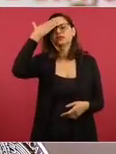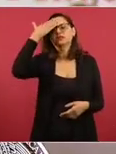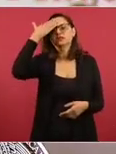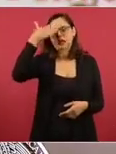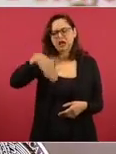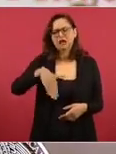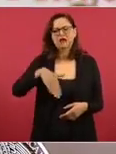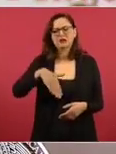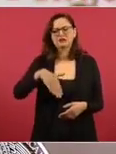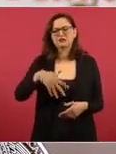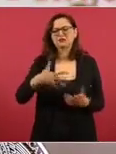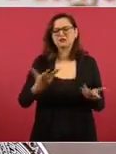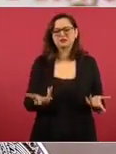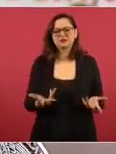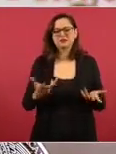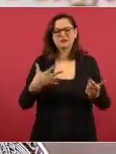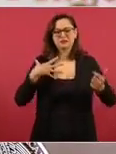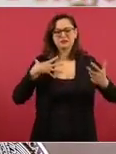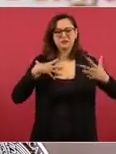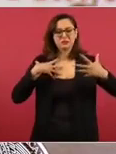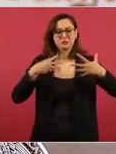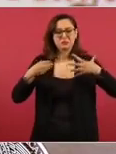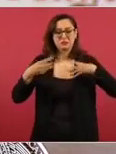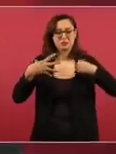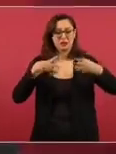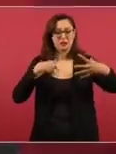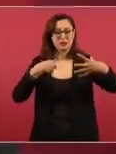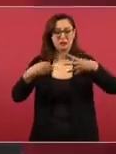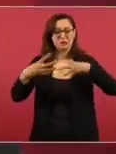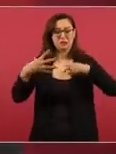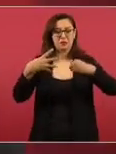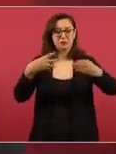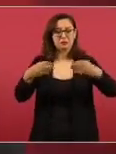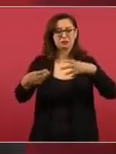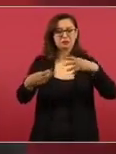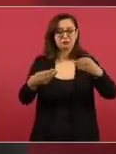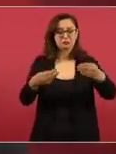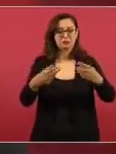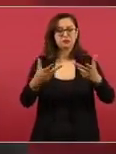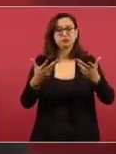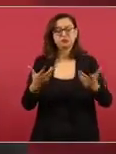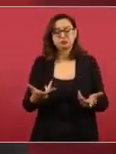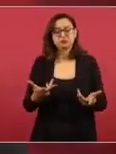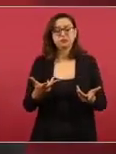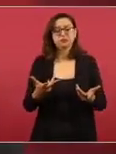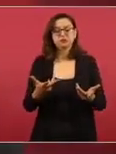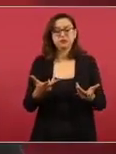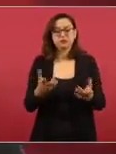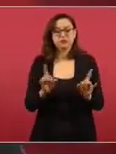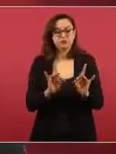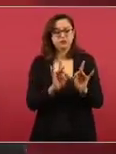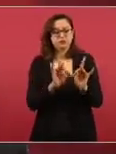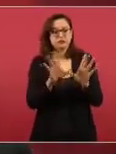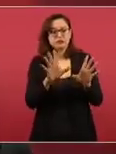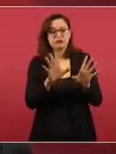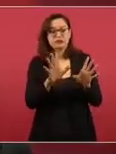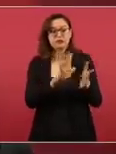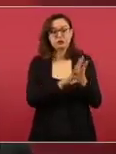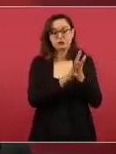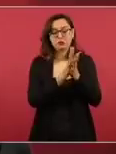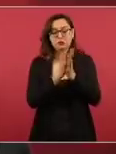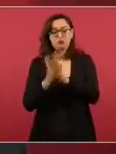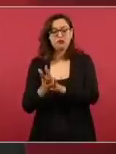tránsito de la epidemia, del estado epidémico propiamente dicho, en donde hay una situación inusual, al estado